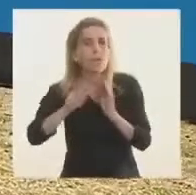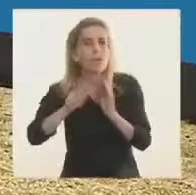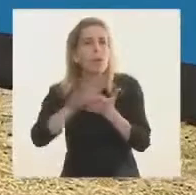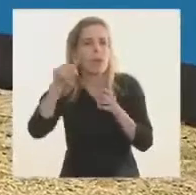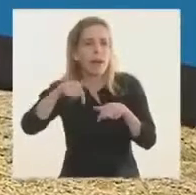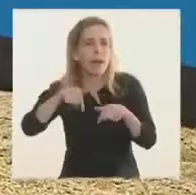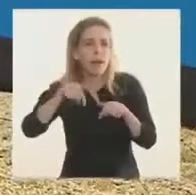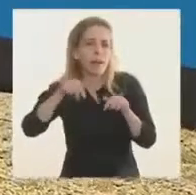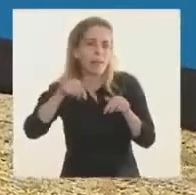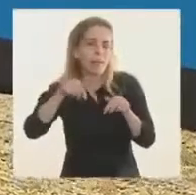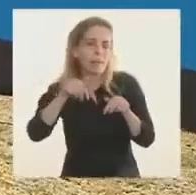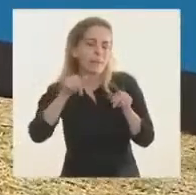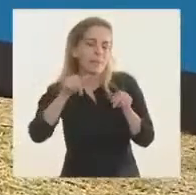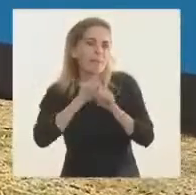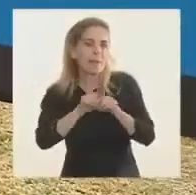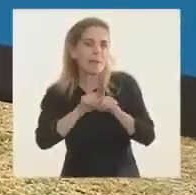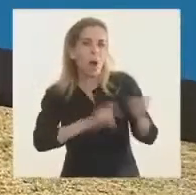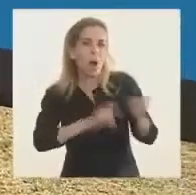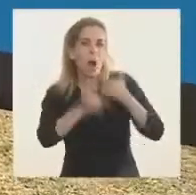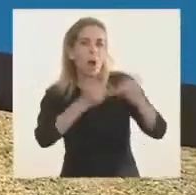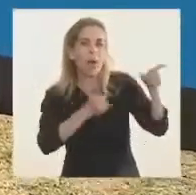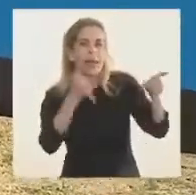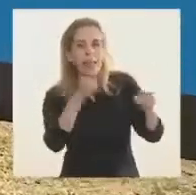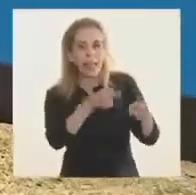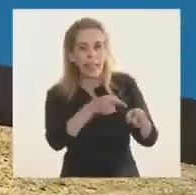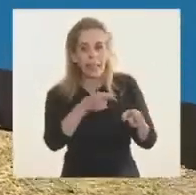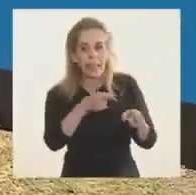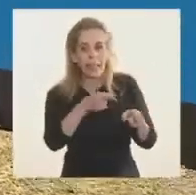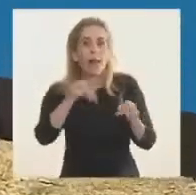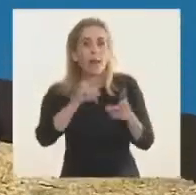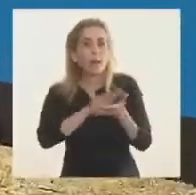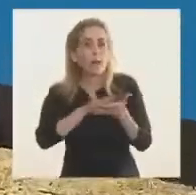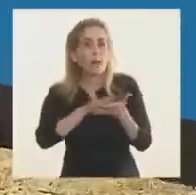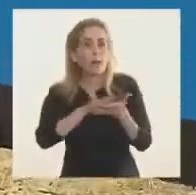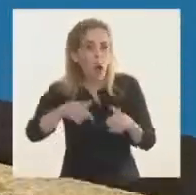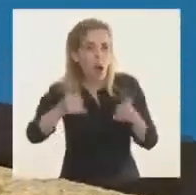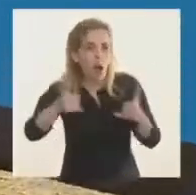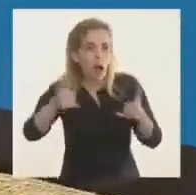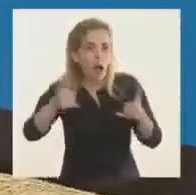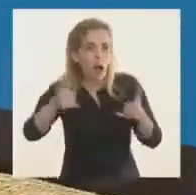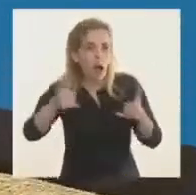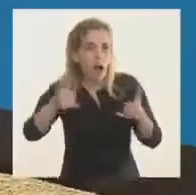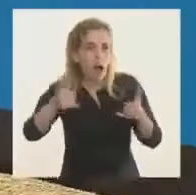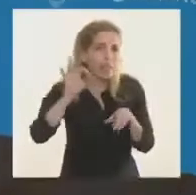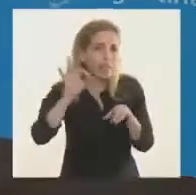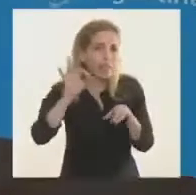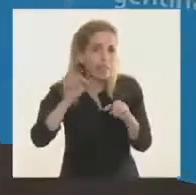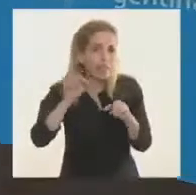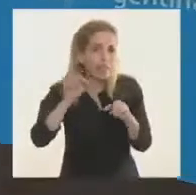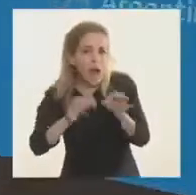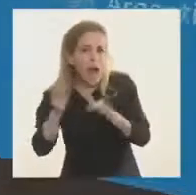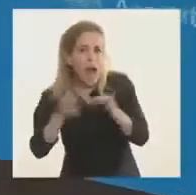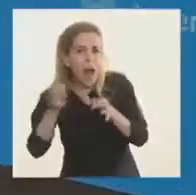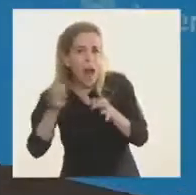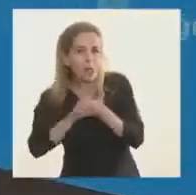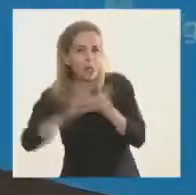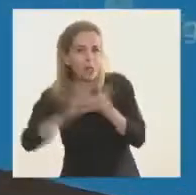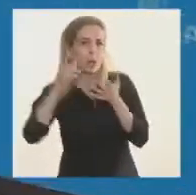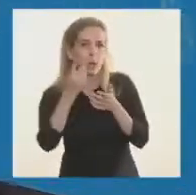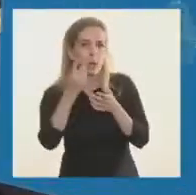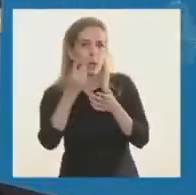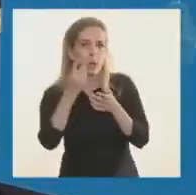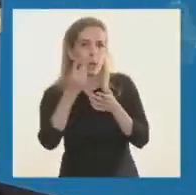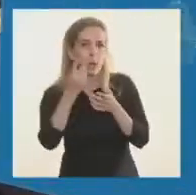innovación que bien decía recién el Intendente, hoy tenemos una capacidad de testeo muy novedosa en el mundo, cuando tiene 20, 25 días esto,